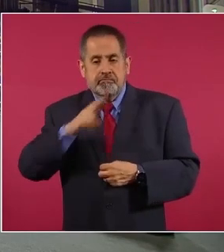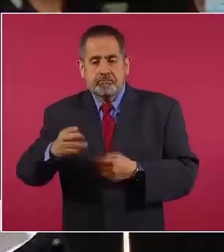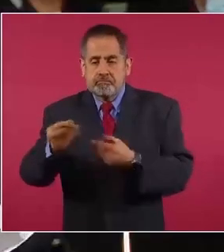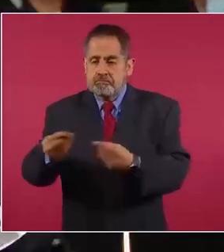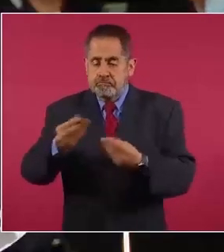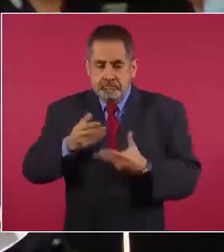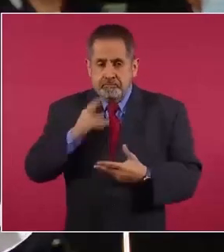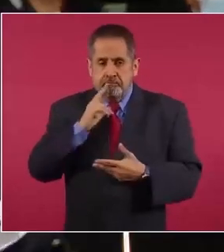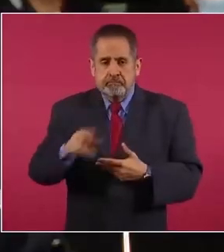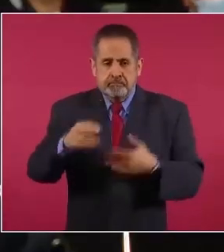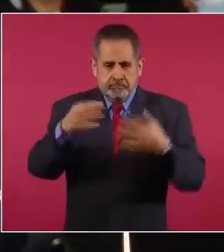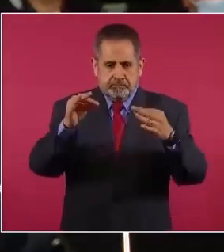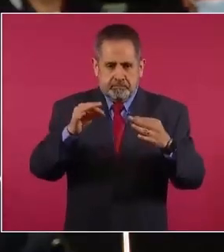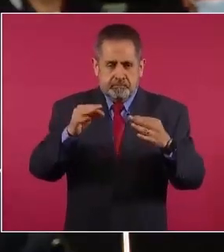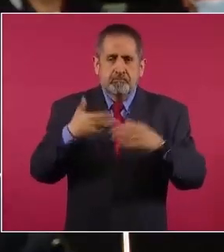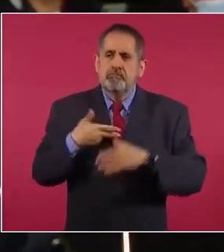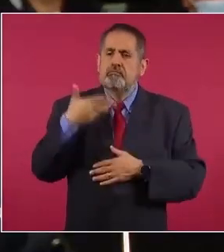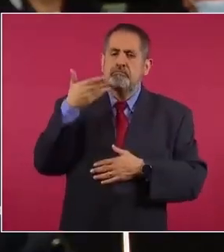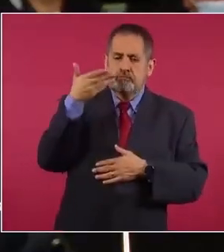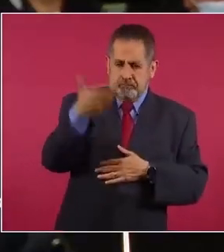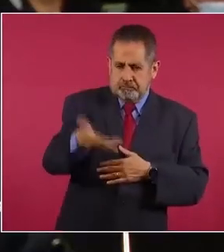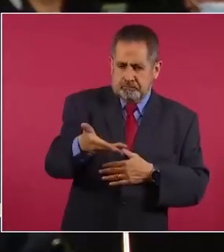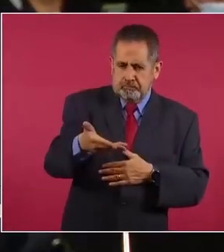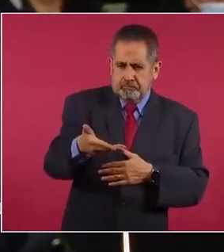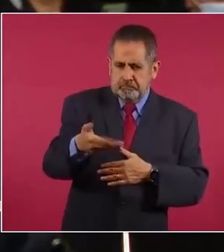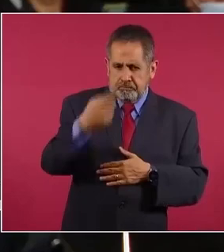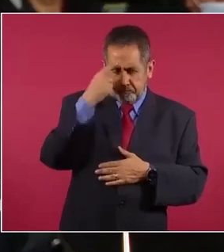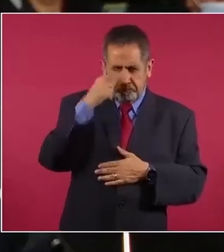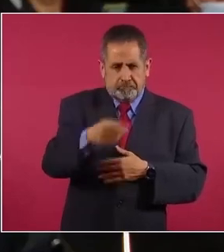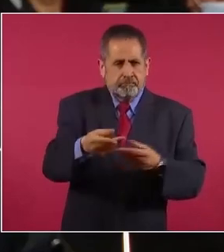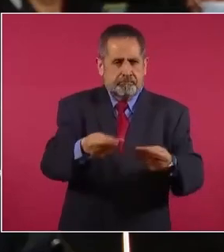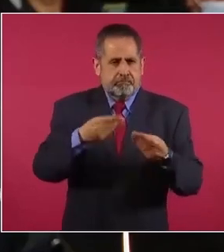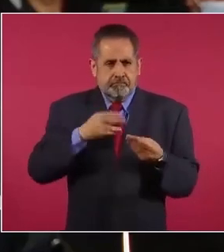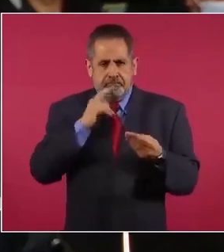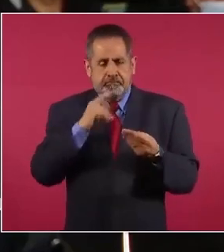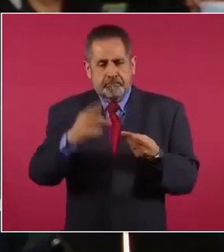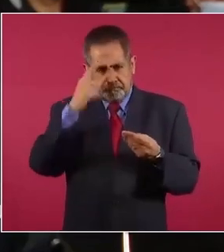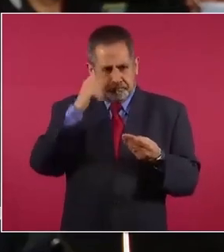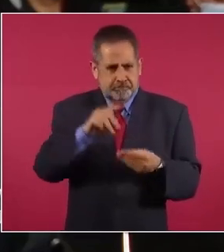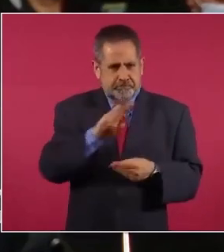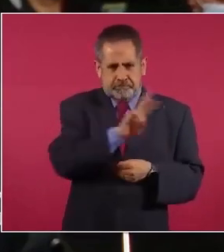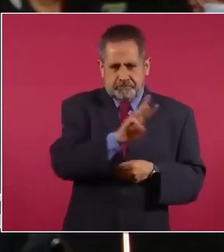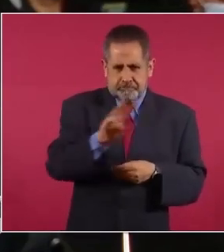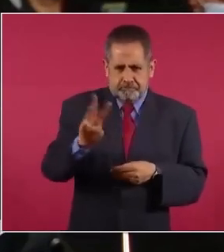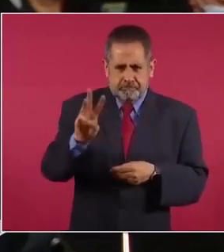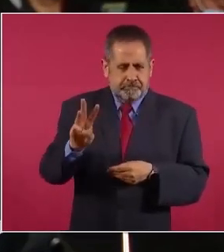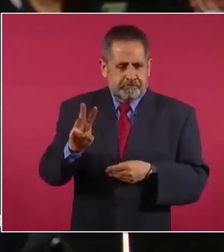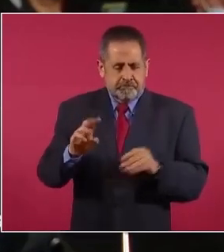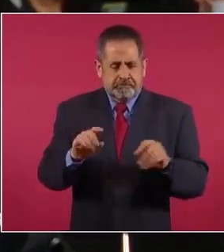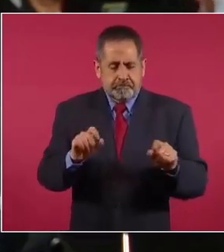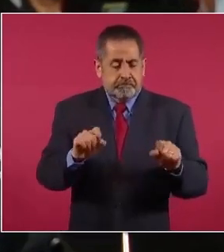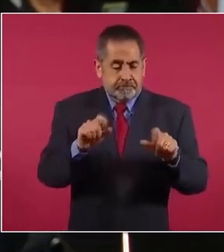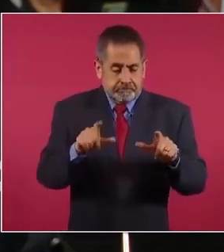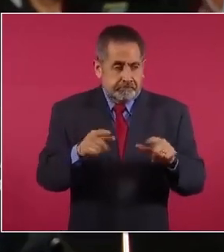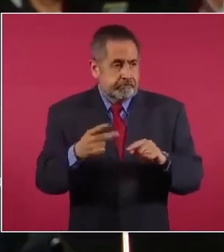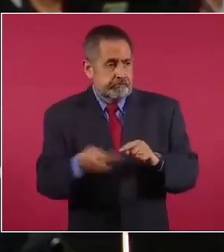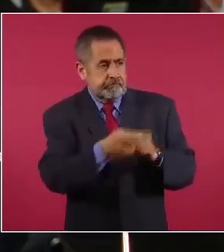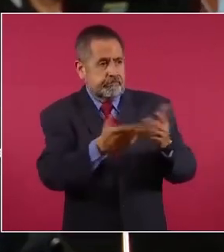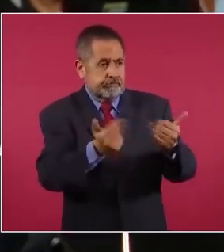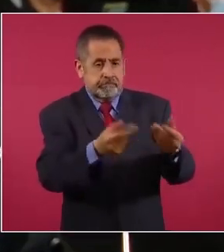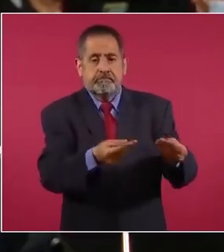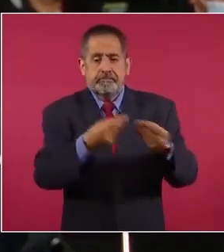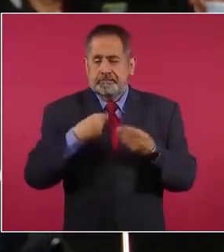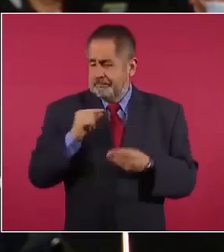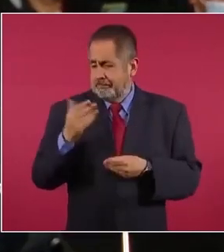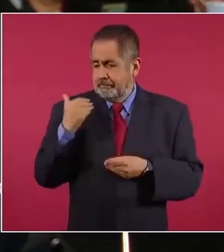documento que pedí en la plataforma de transparencia este documento yo lo